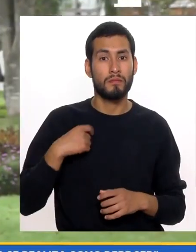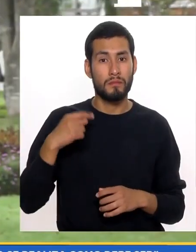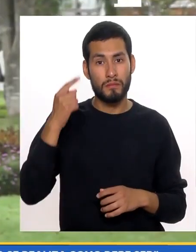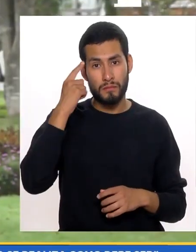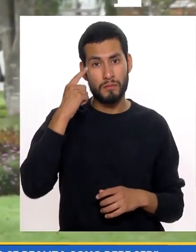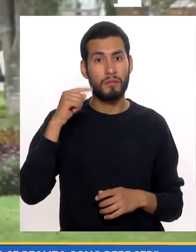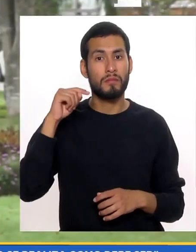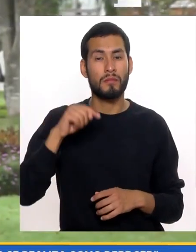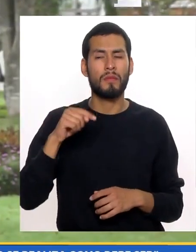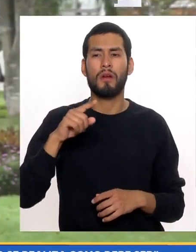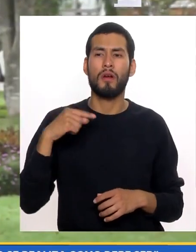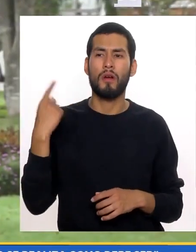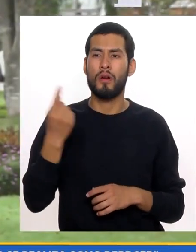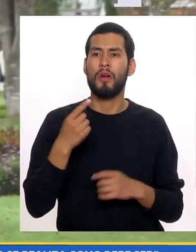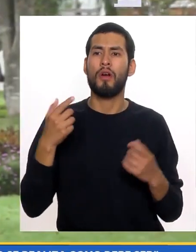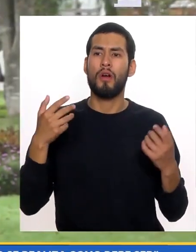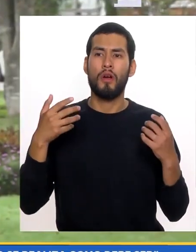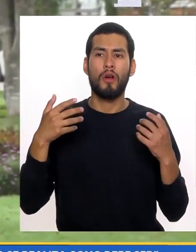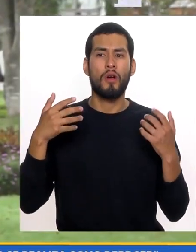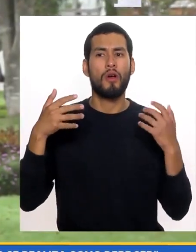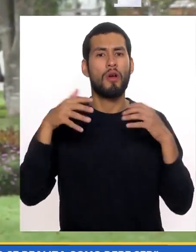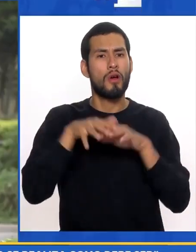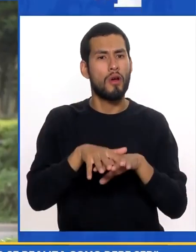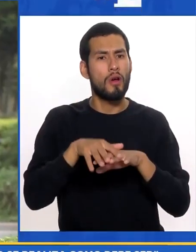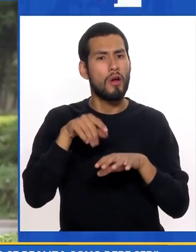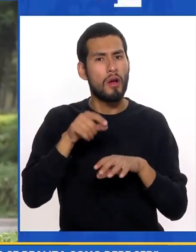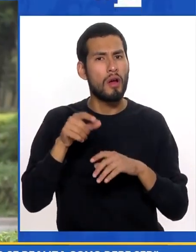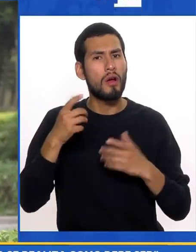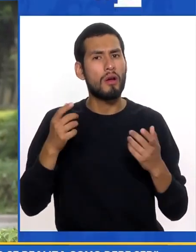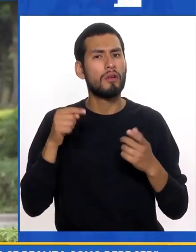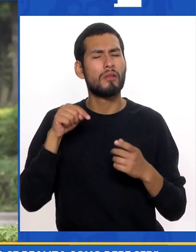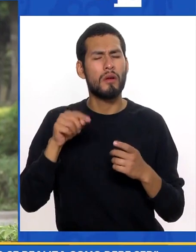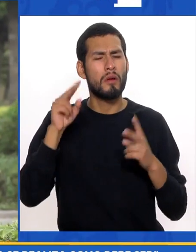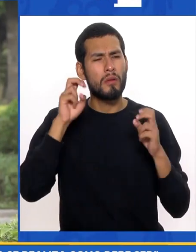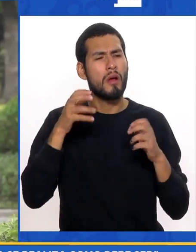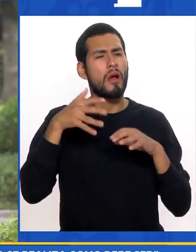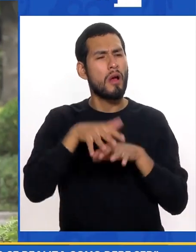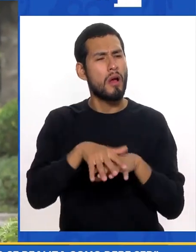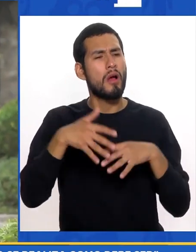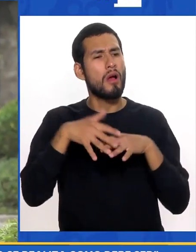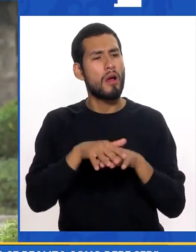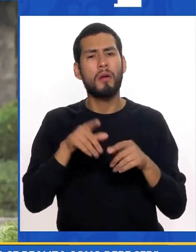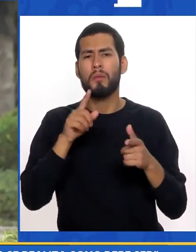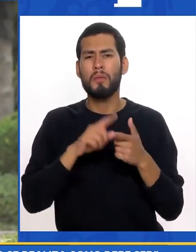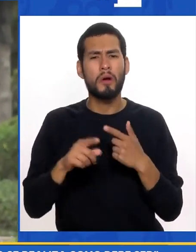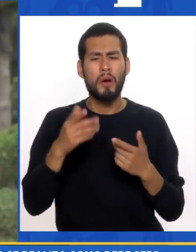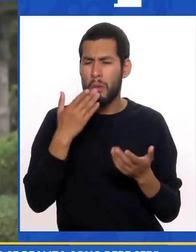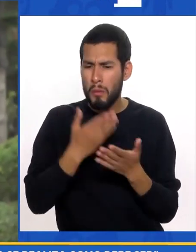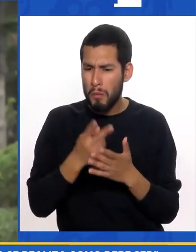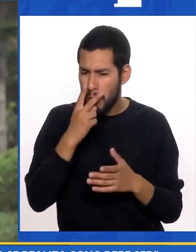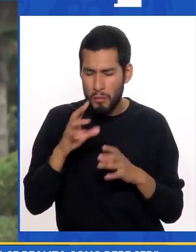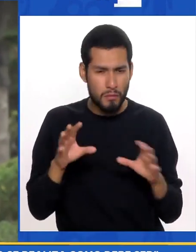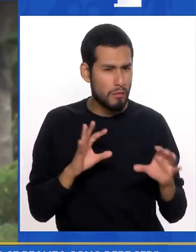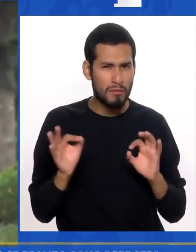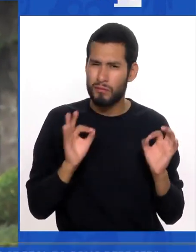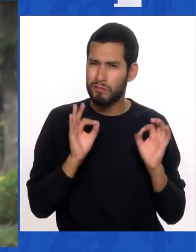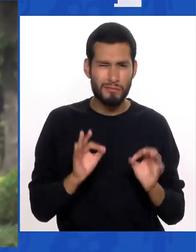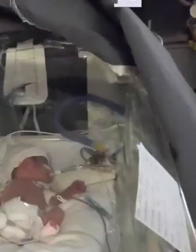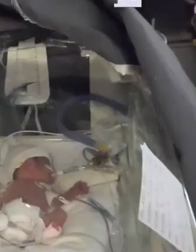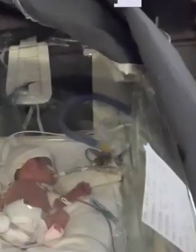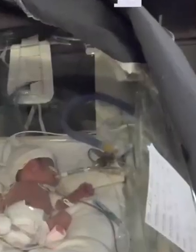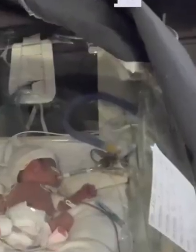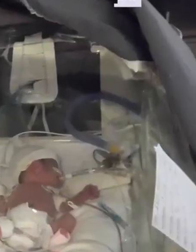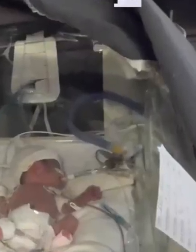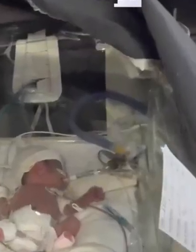Considero que no vivimos Del todo Una sociedad Inclusiva Se habla mucho De inclusión social Pero no se realiza Como debe ser